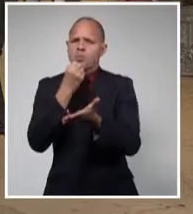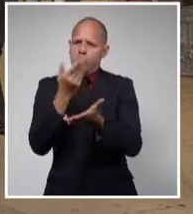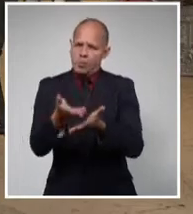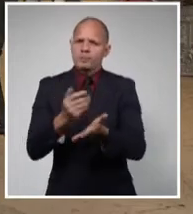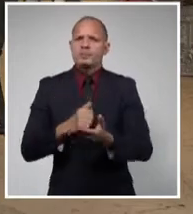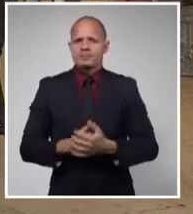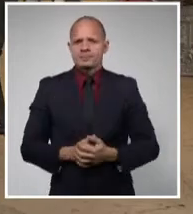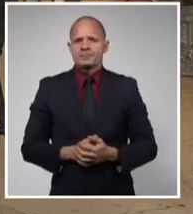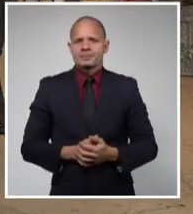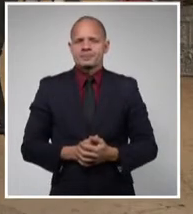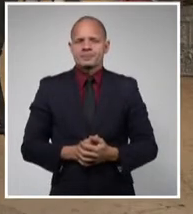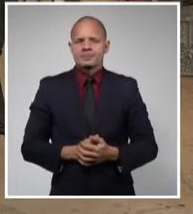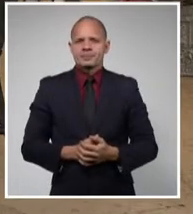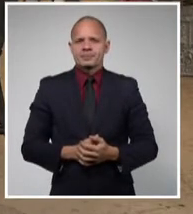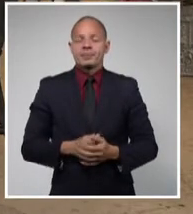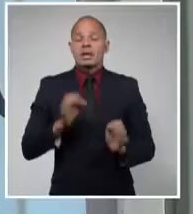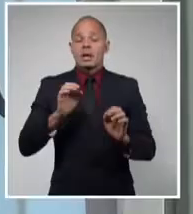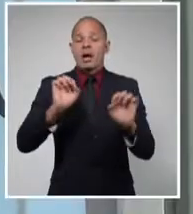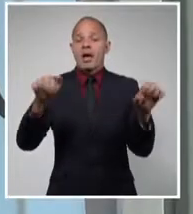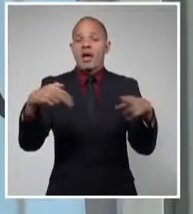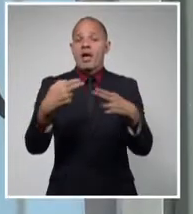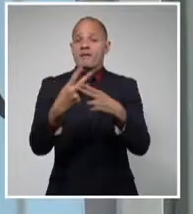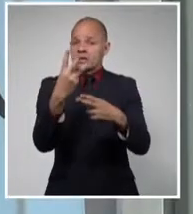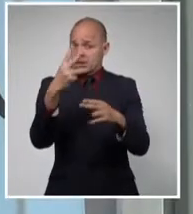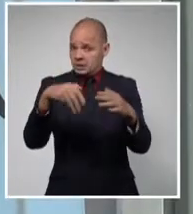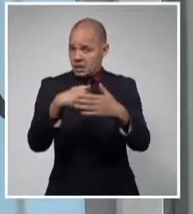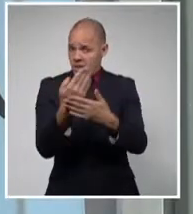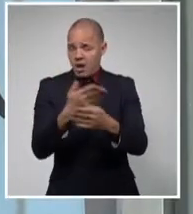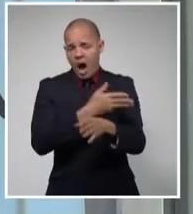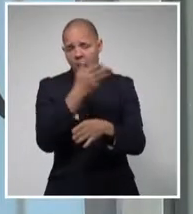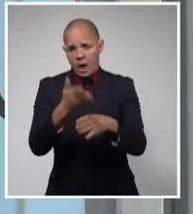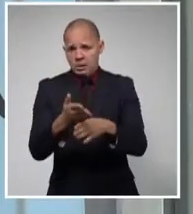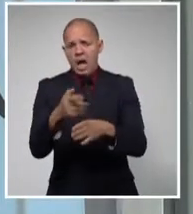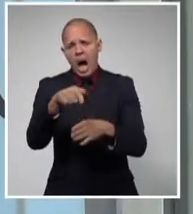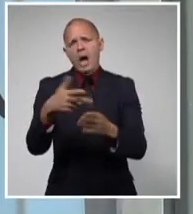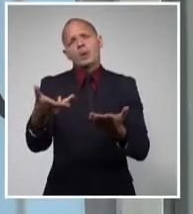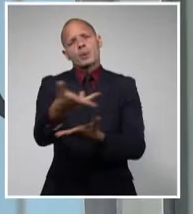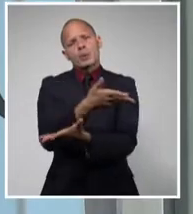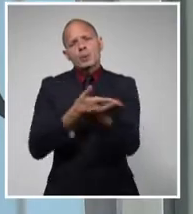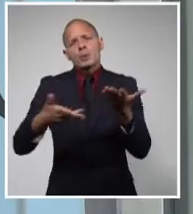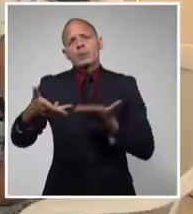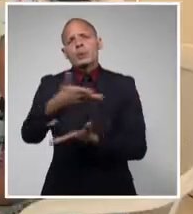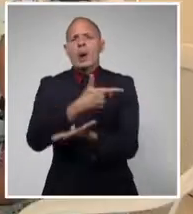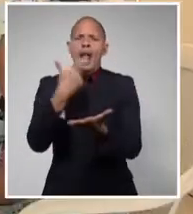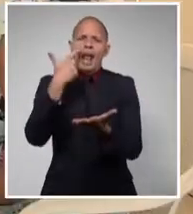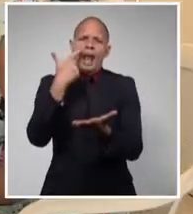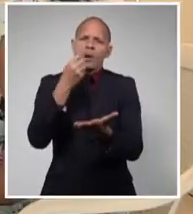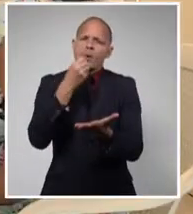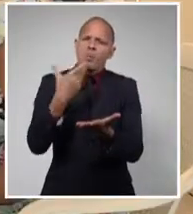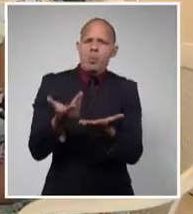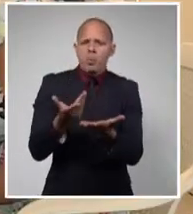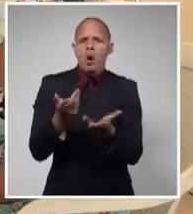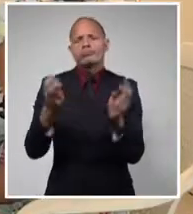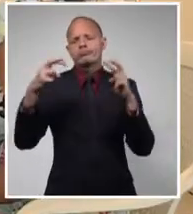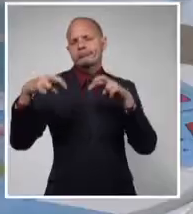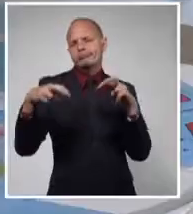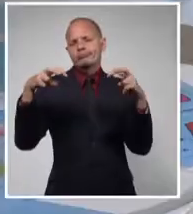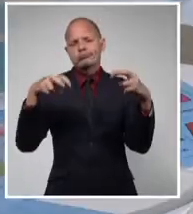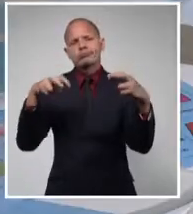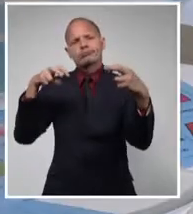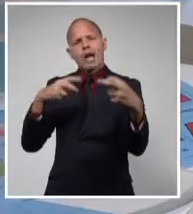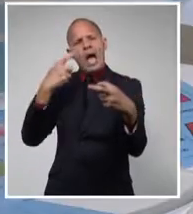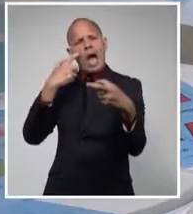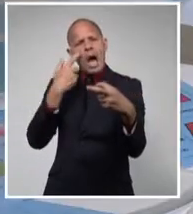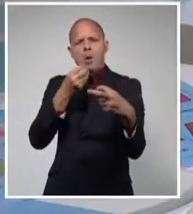El evento que sesionó durante tres días fue un espacio para el intercambio con el objetivo de favorecer nuevas oportunidades